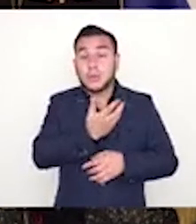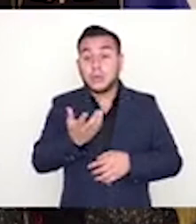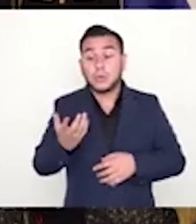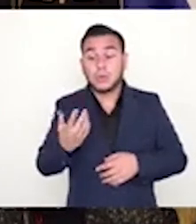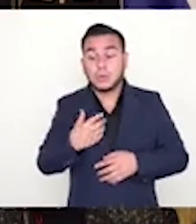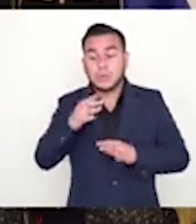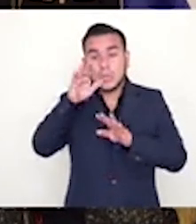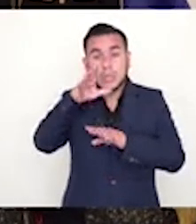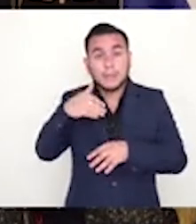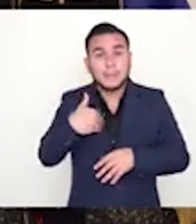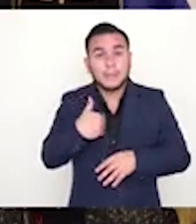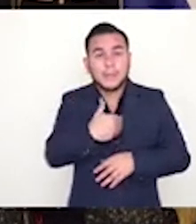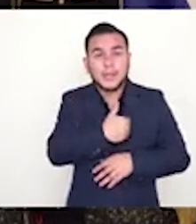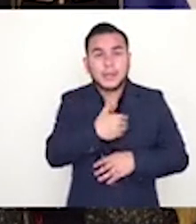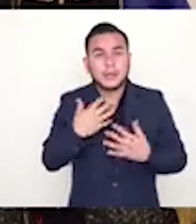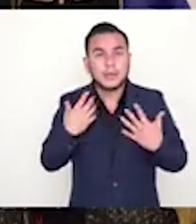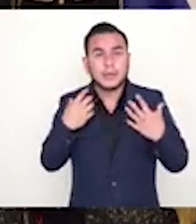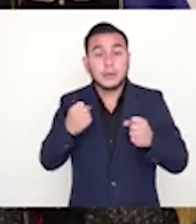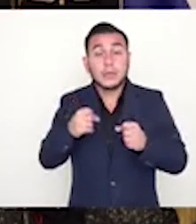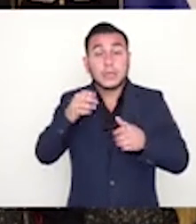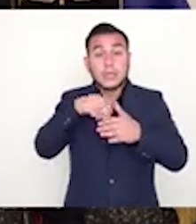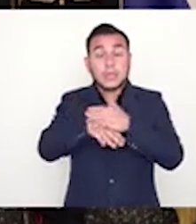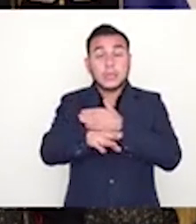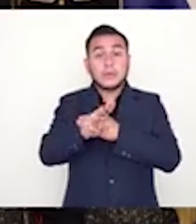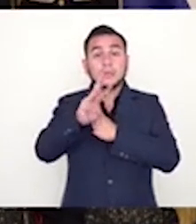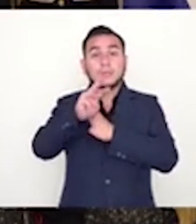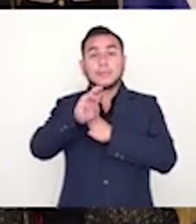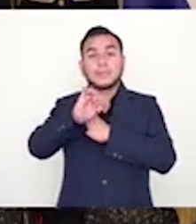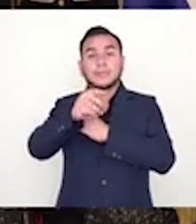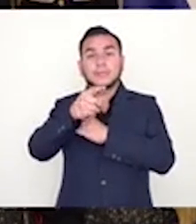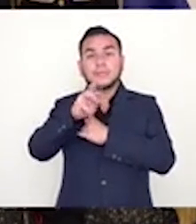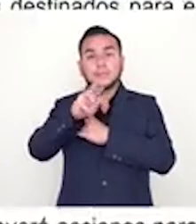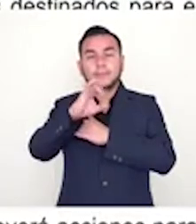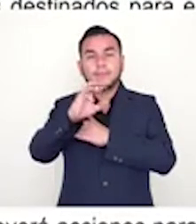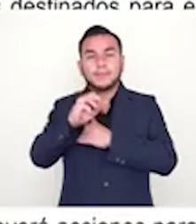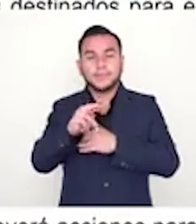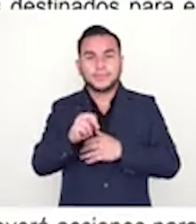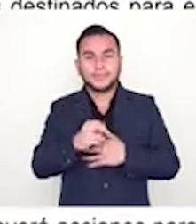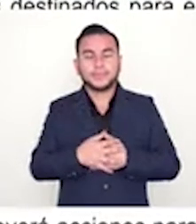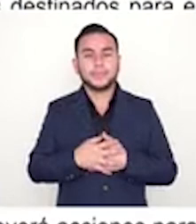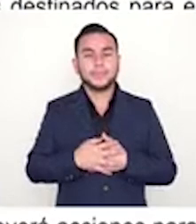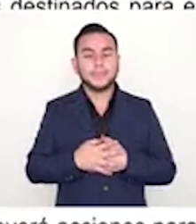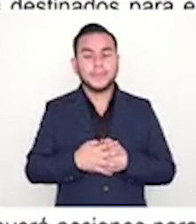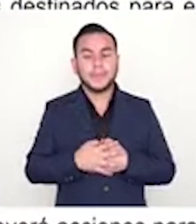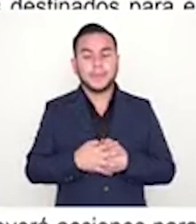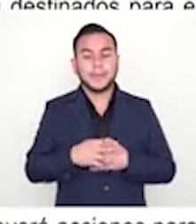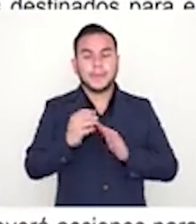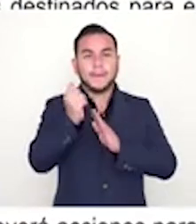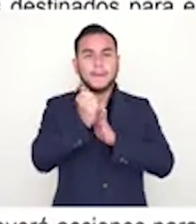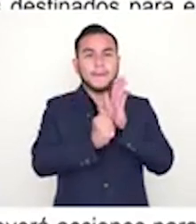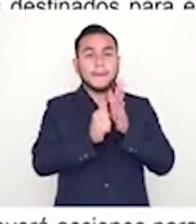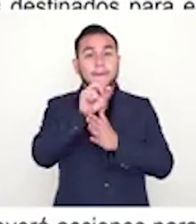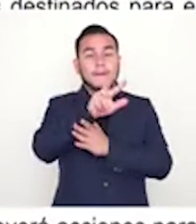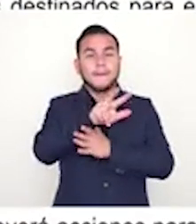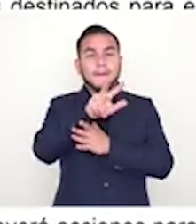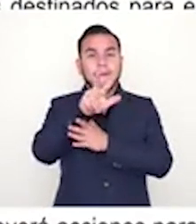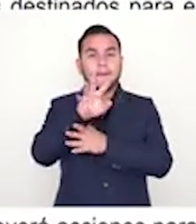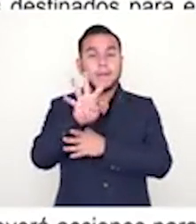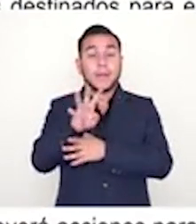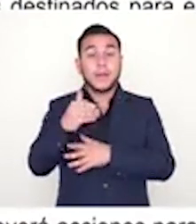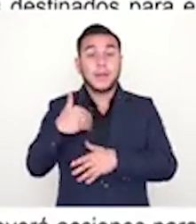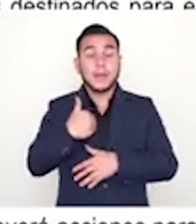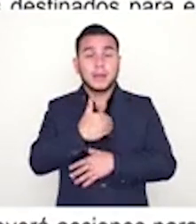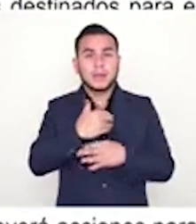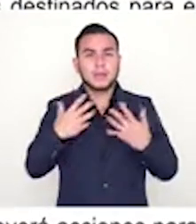del Ministerio de Salud dentro de la dirección de migración. Dice, artículo 334, al